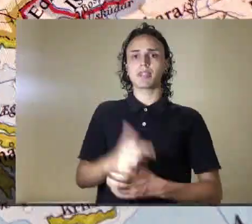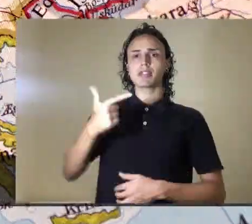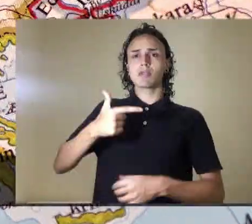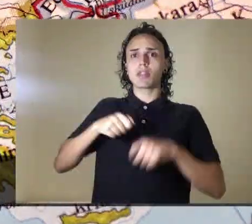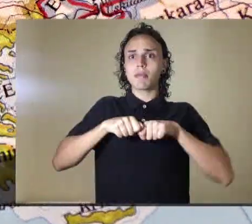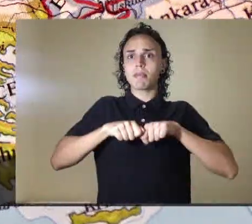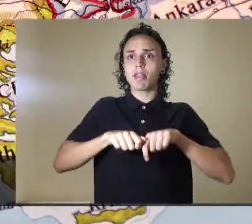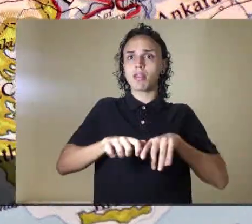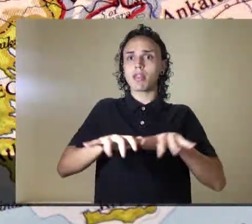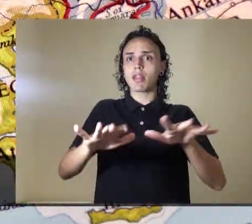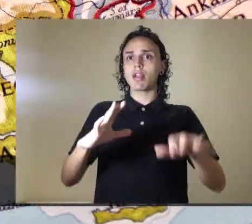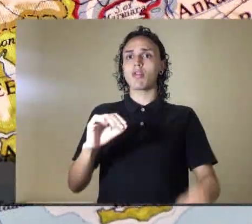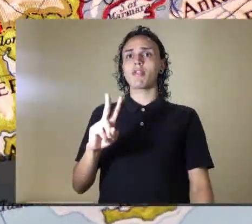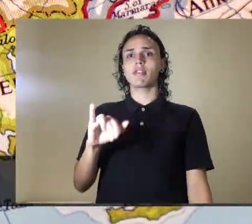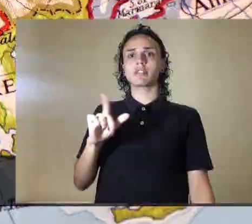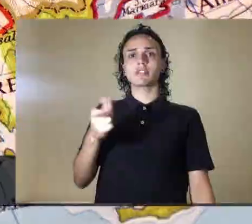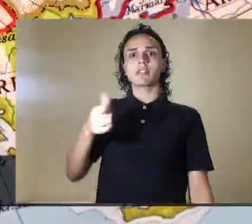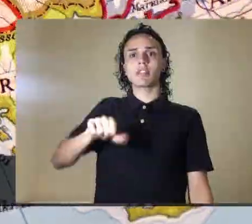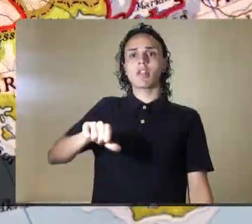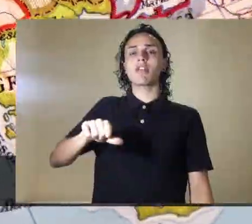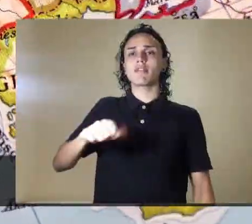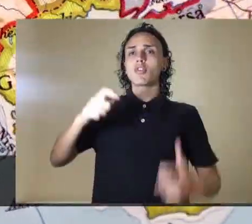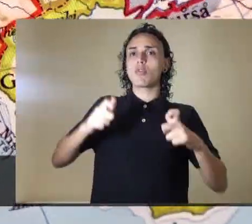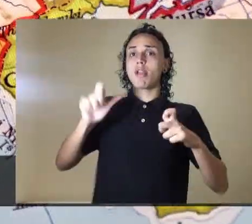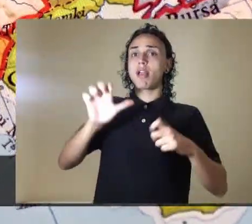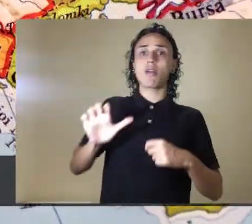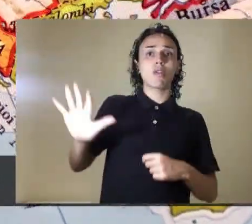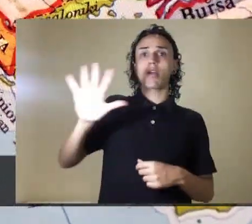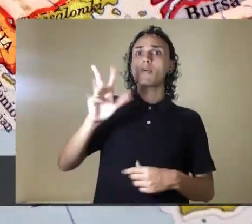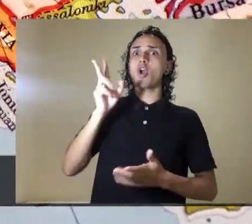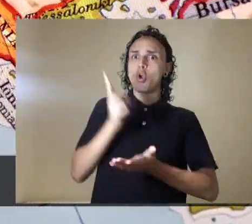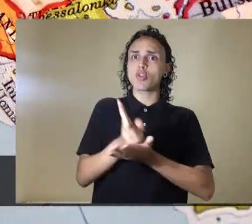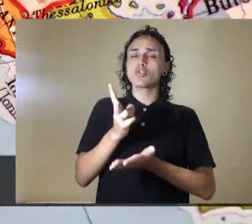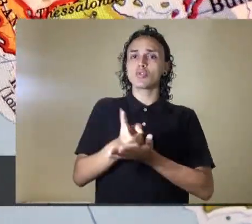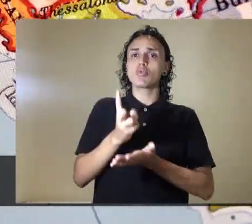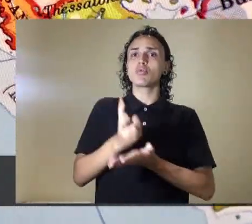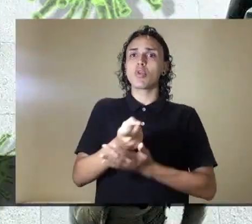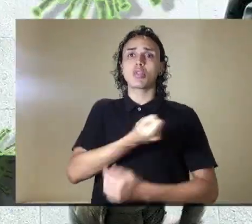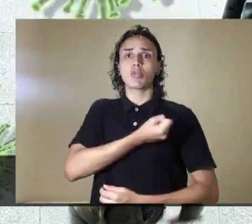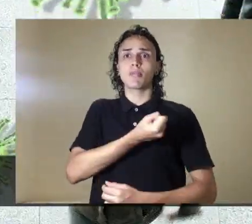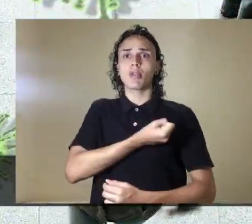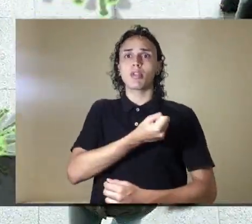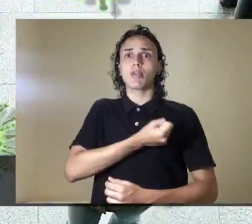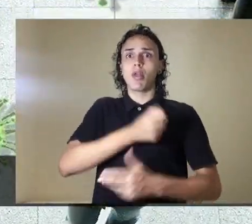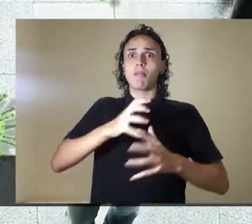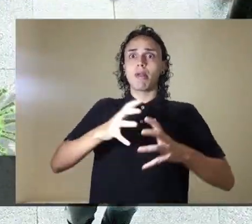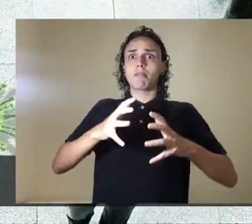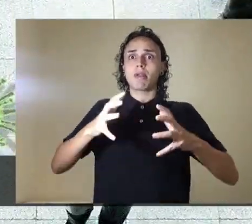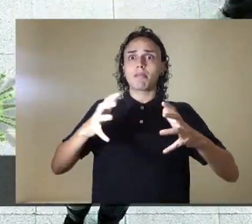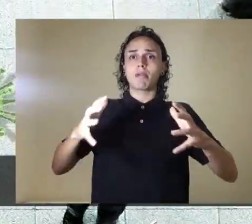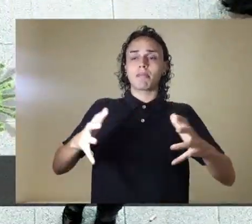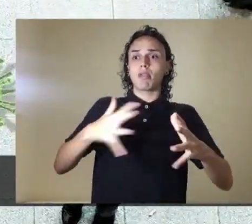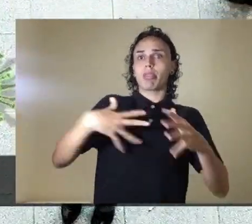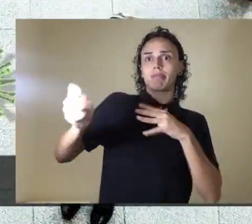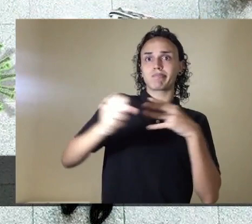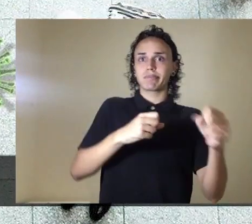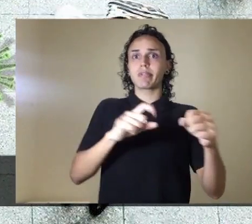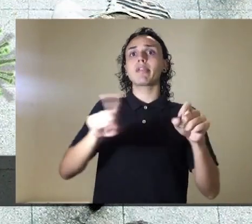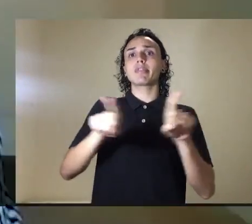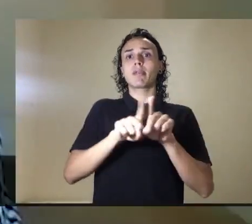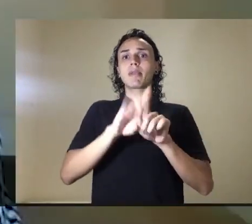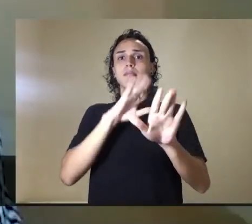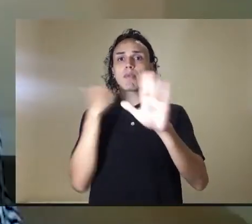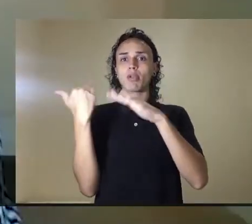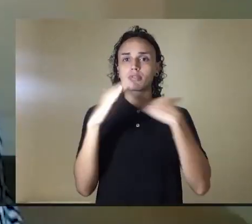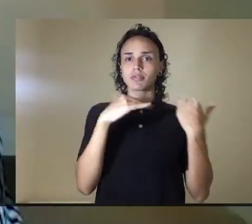La segunda onda de COVID-19 en Europa sigue ampliando el número de contaminaciones y muertes en el continente.